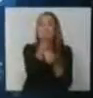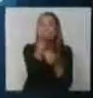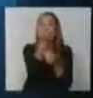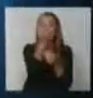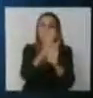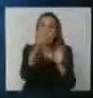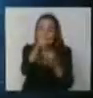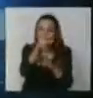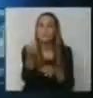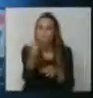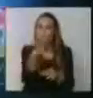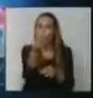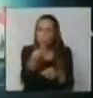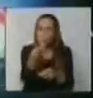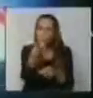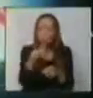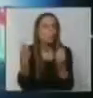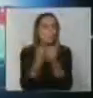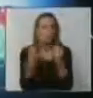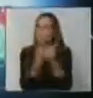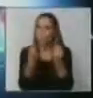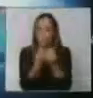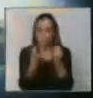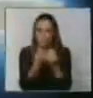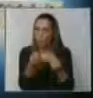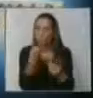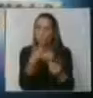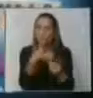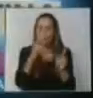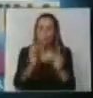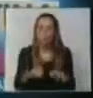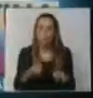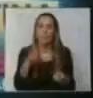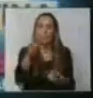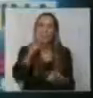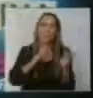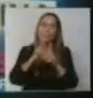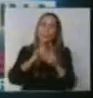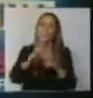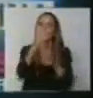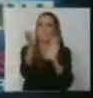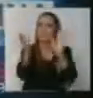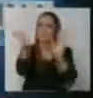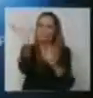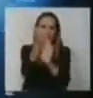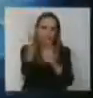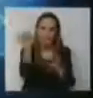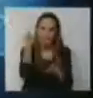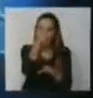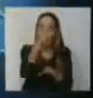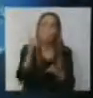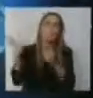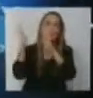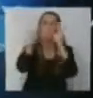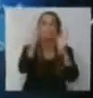,50 metros cúbicos por día dejar el calefón en piloto. Y es preferible para el calentamiento global usar